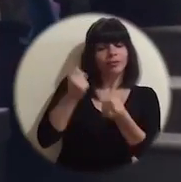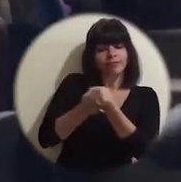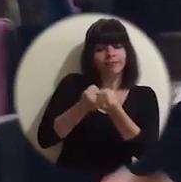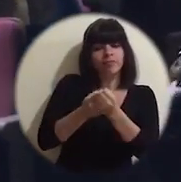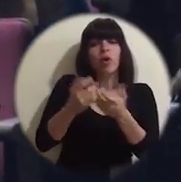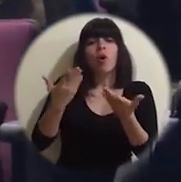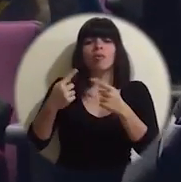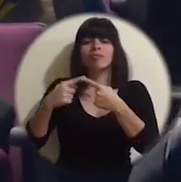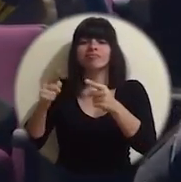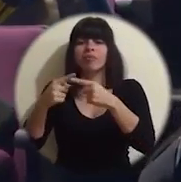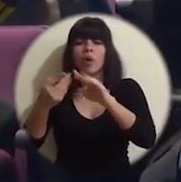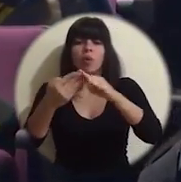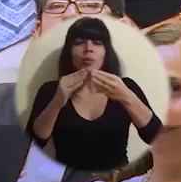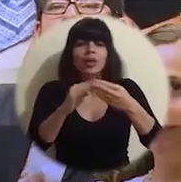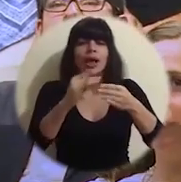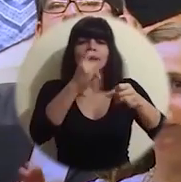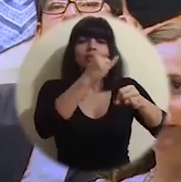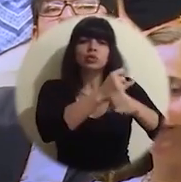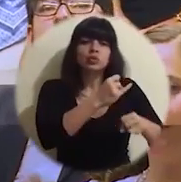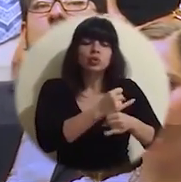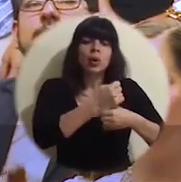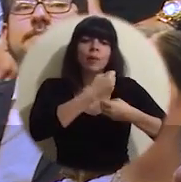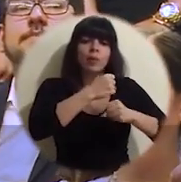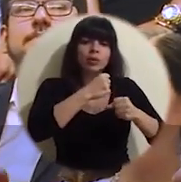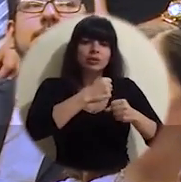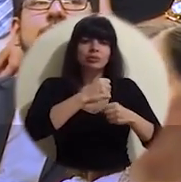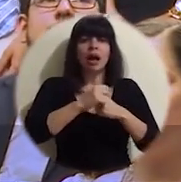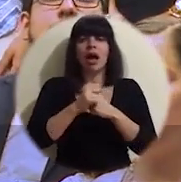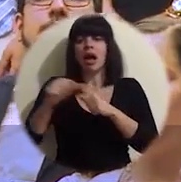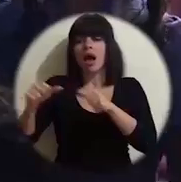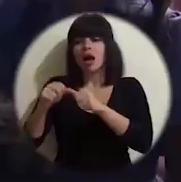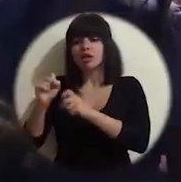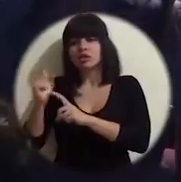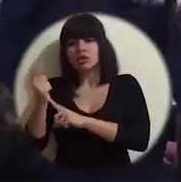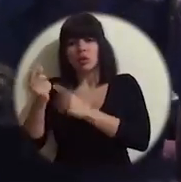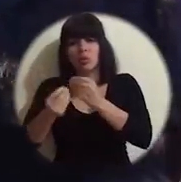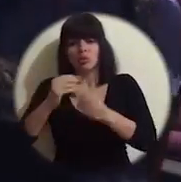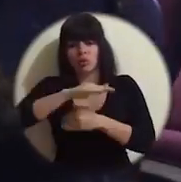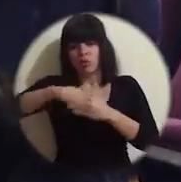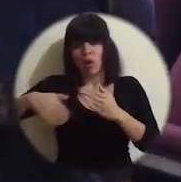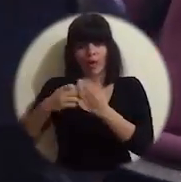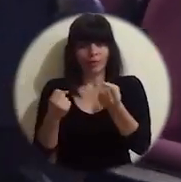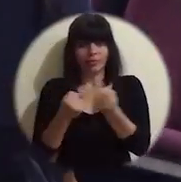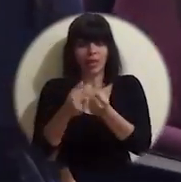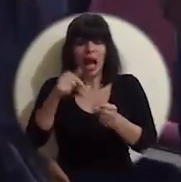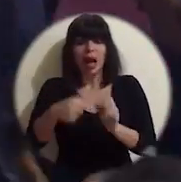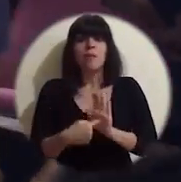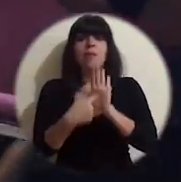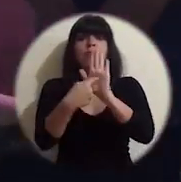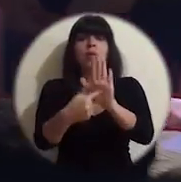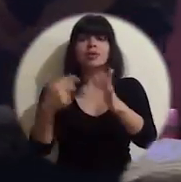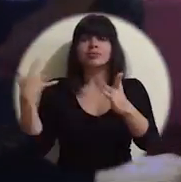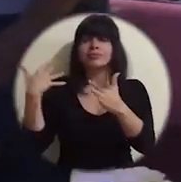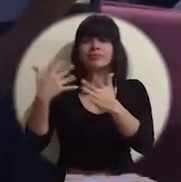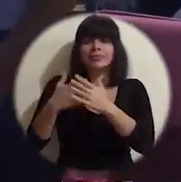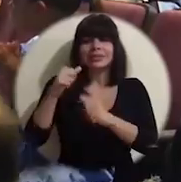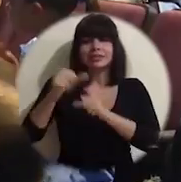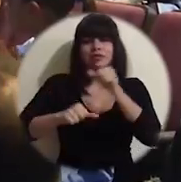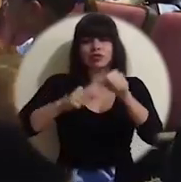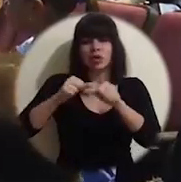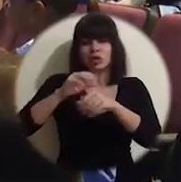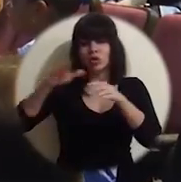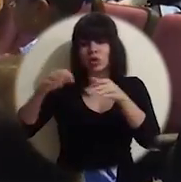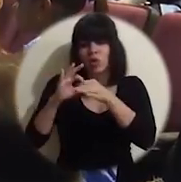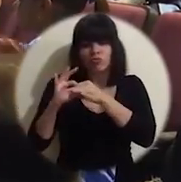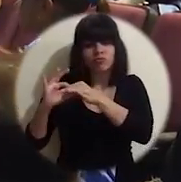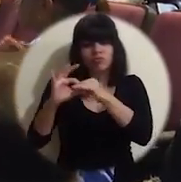apoyo de comunidades, instituciones, municipalidades, sectores sociales y productivos. Aquí se muestra el esfuerzo mancomunado de